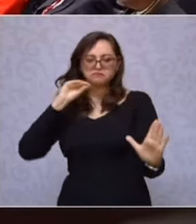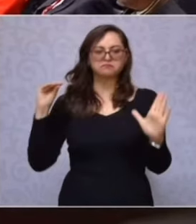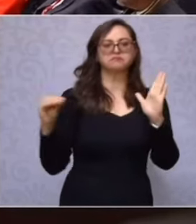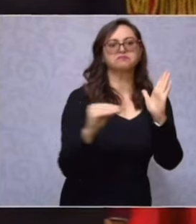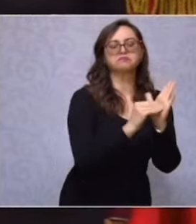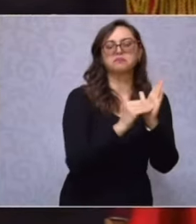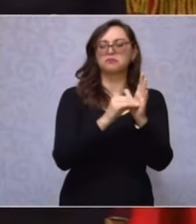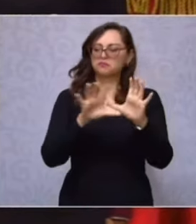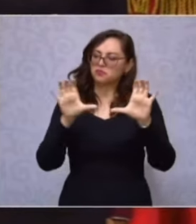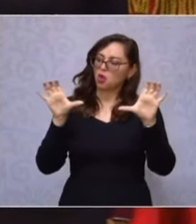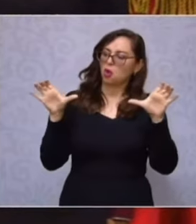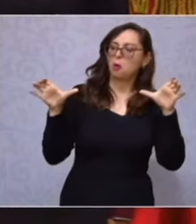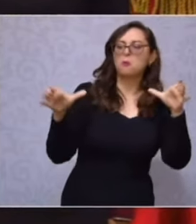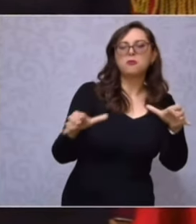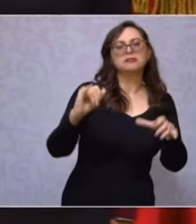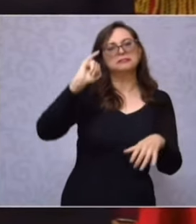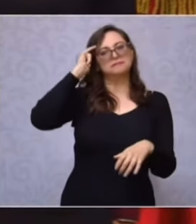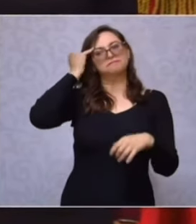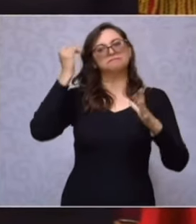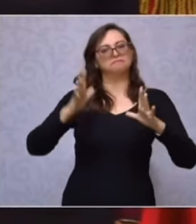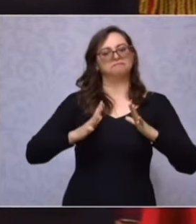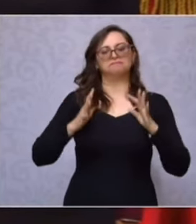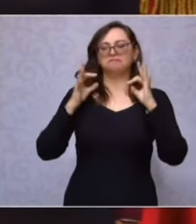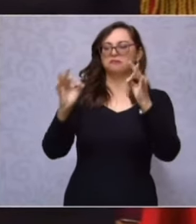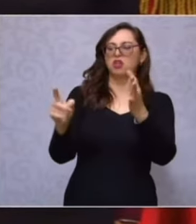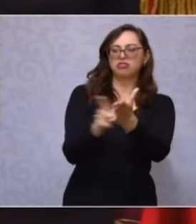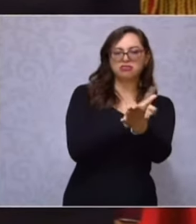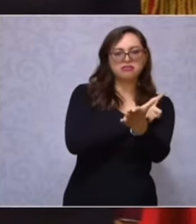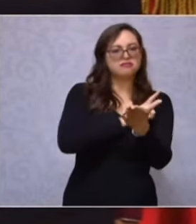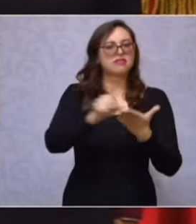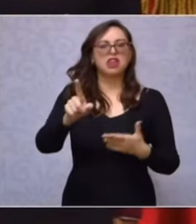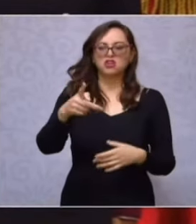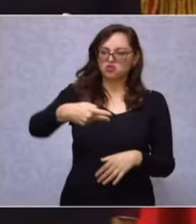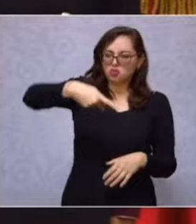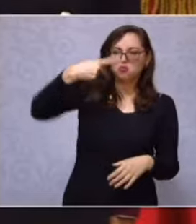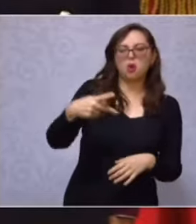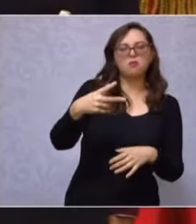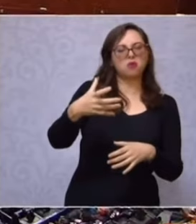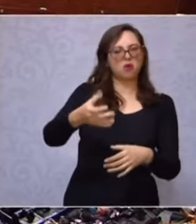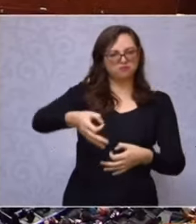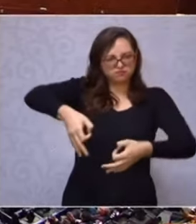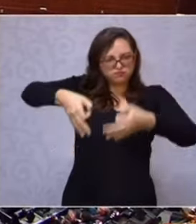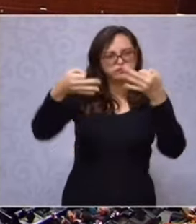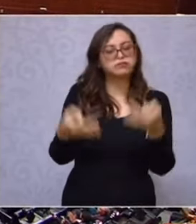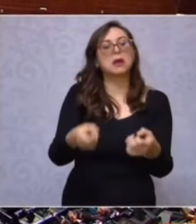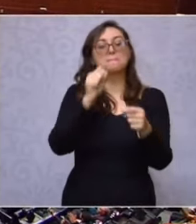otorga derechos los plenos a los pueblos indígenas y afromexicanos de México.